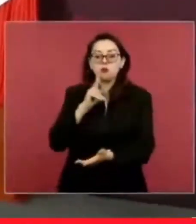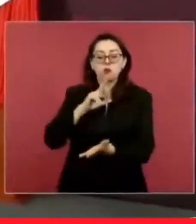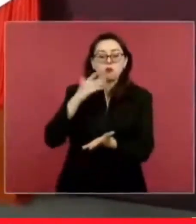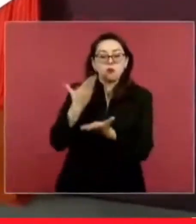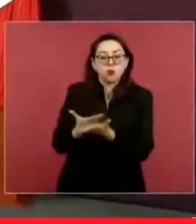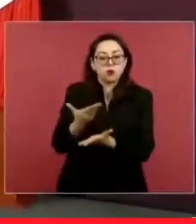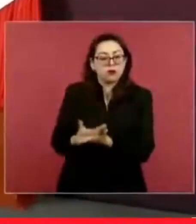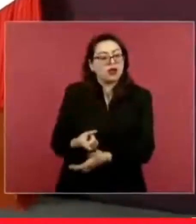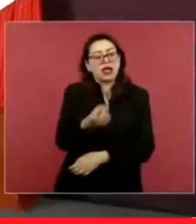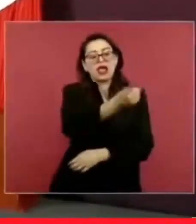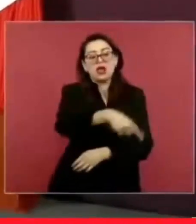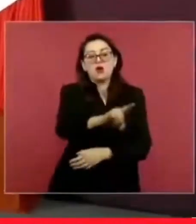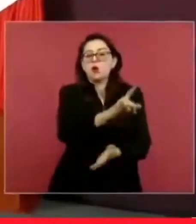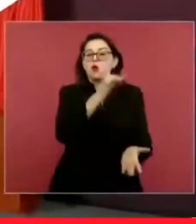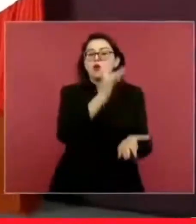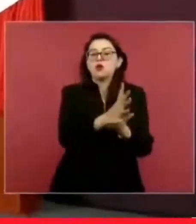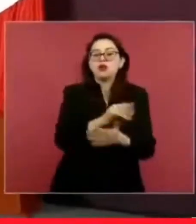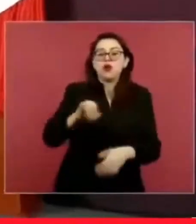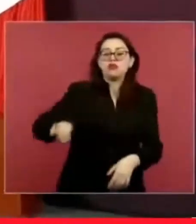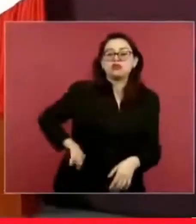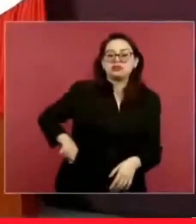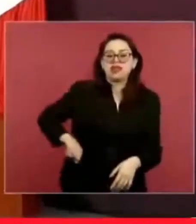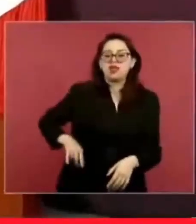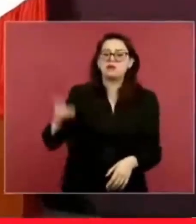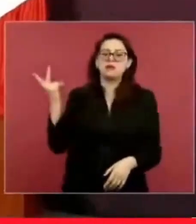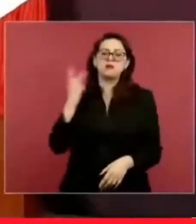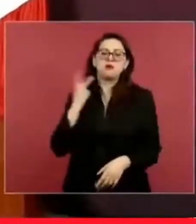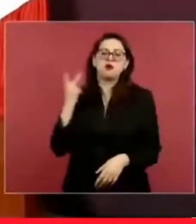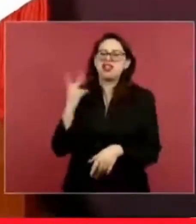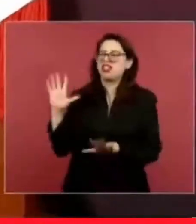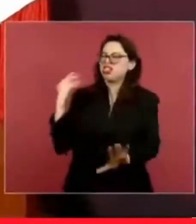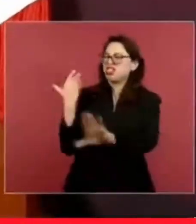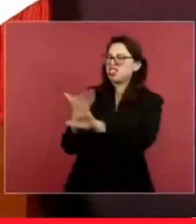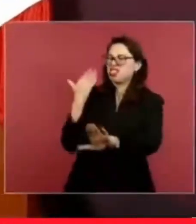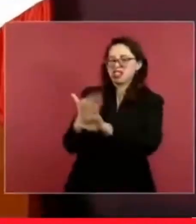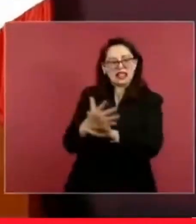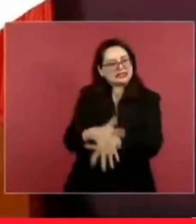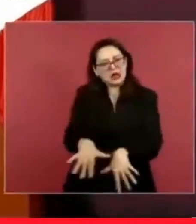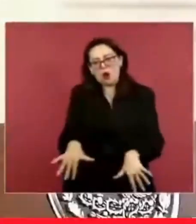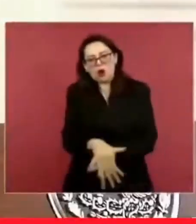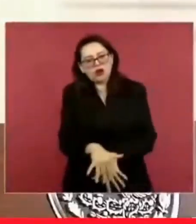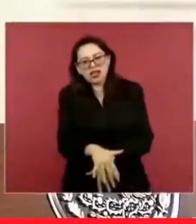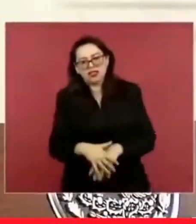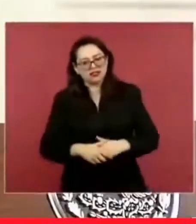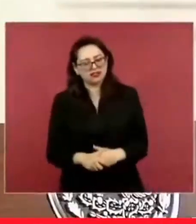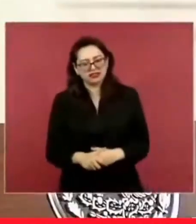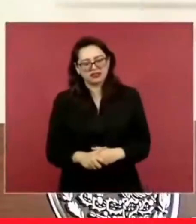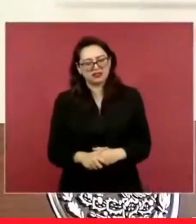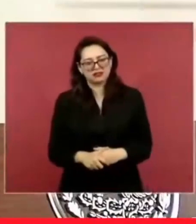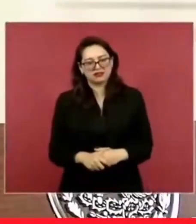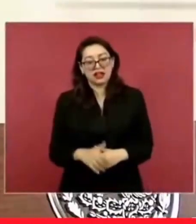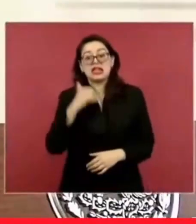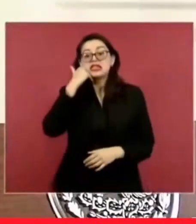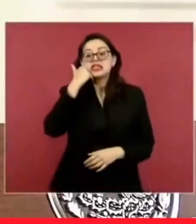politiqueros, porque quieren debilitarnos